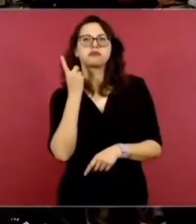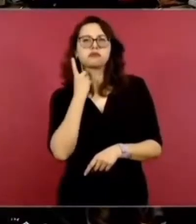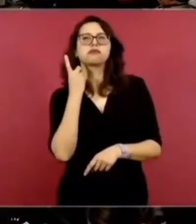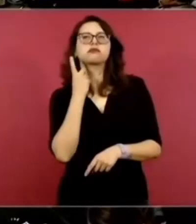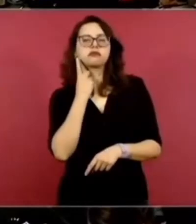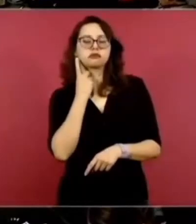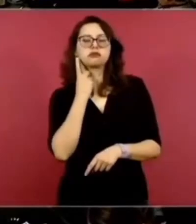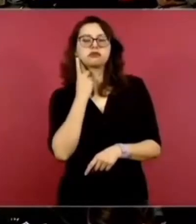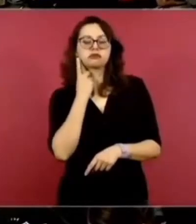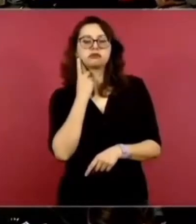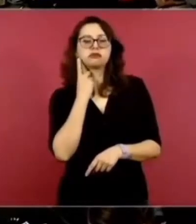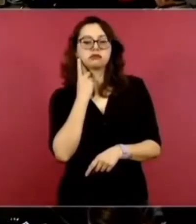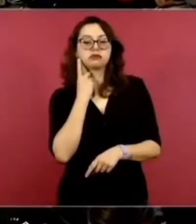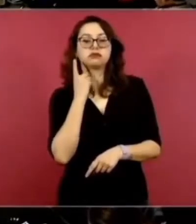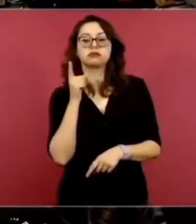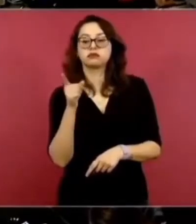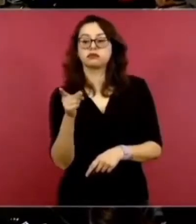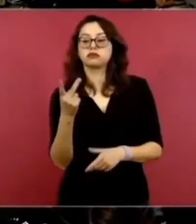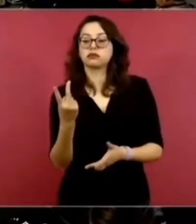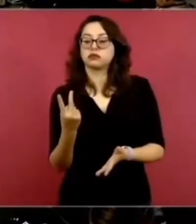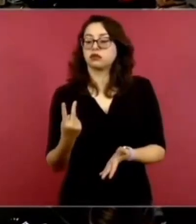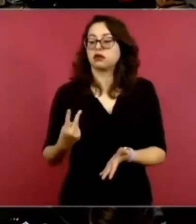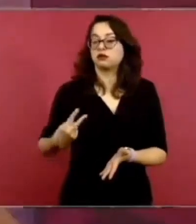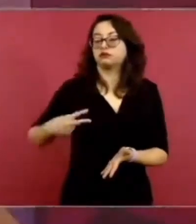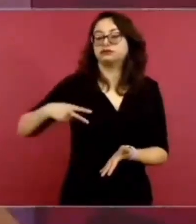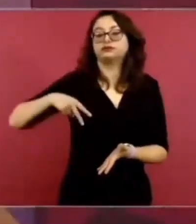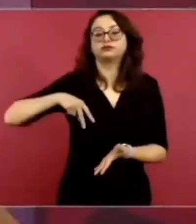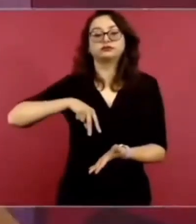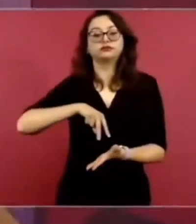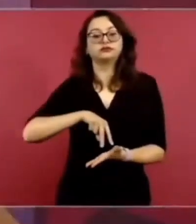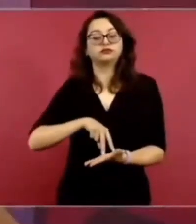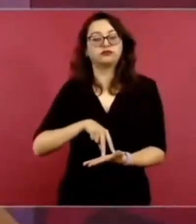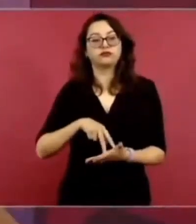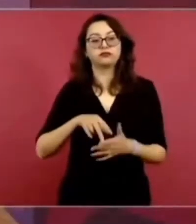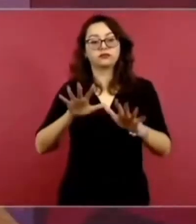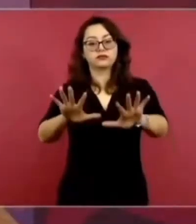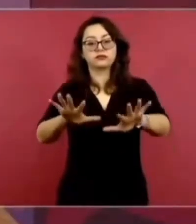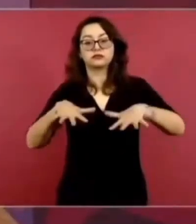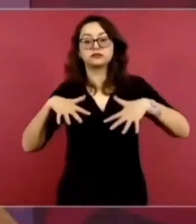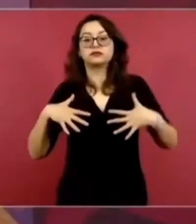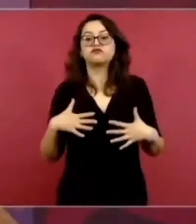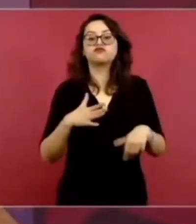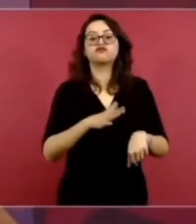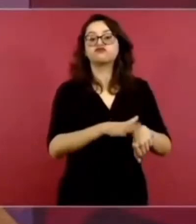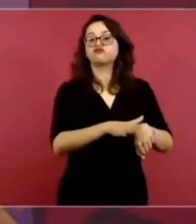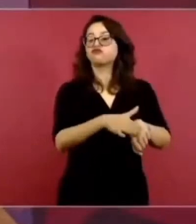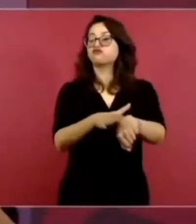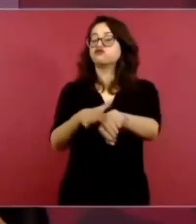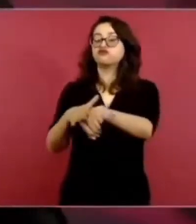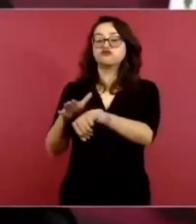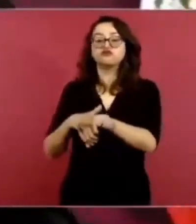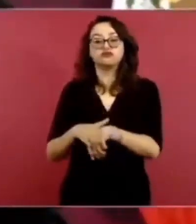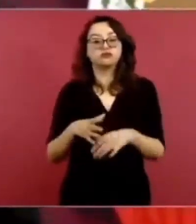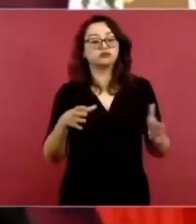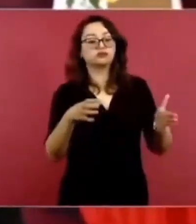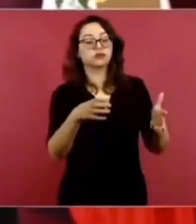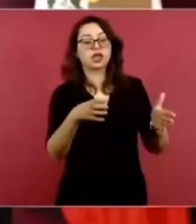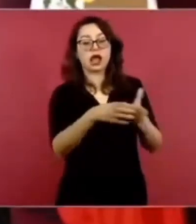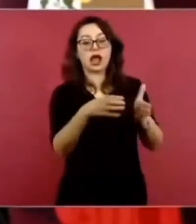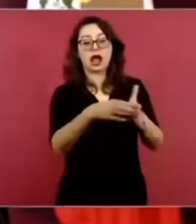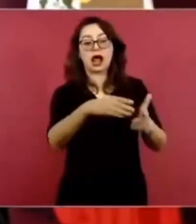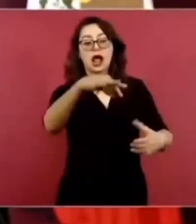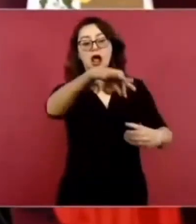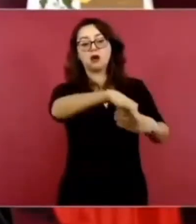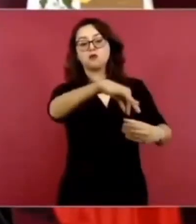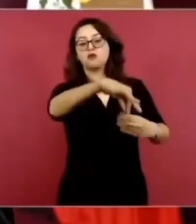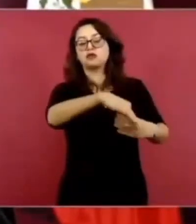sube a la tribuna a pedir que se quemaran las boletas